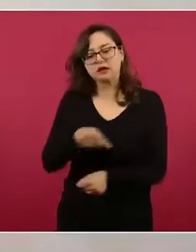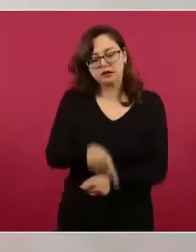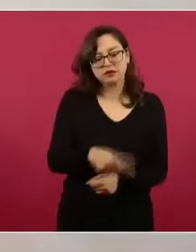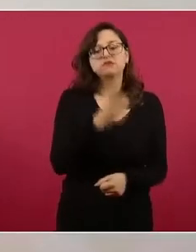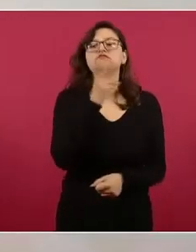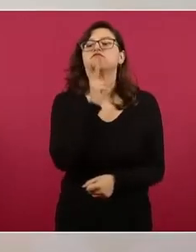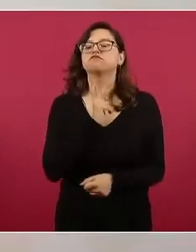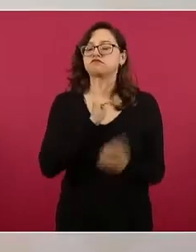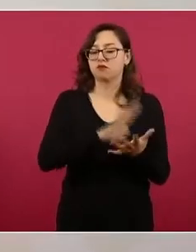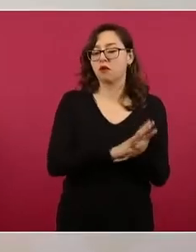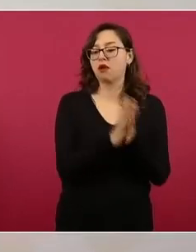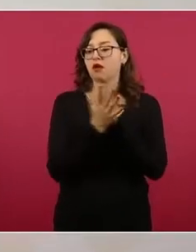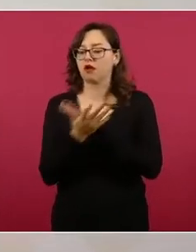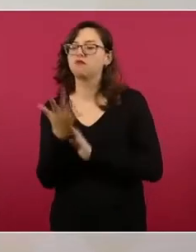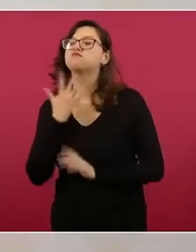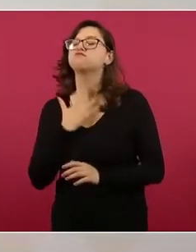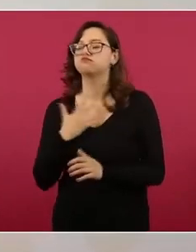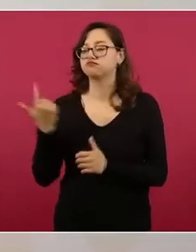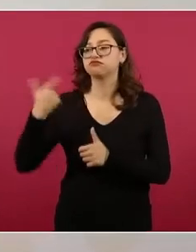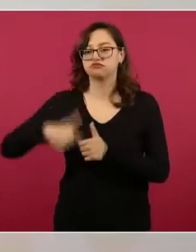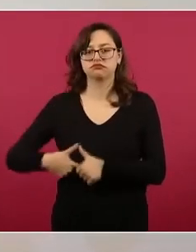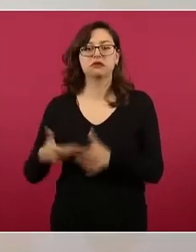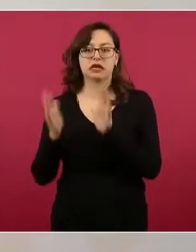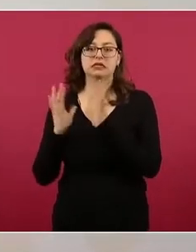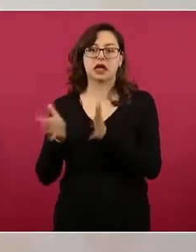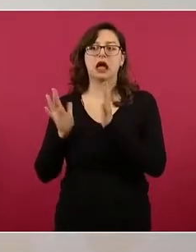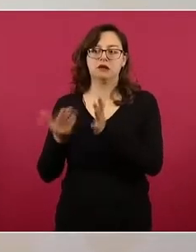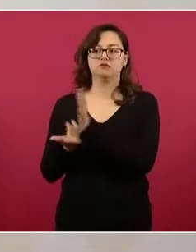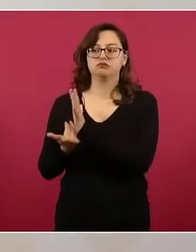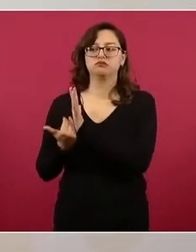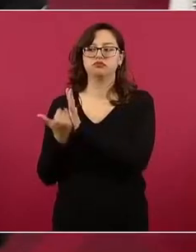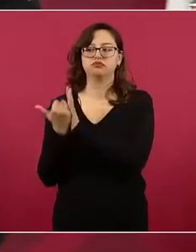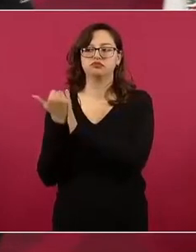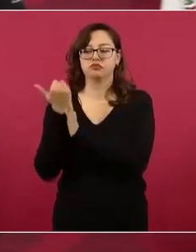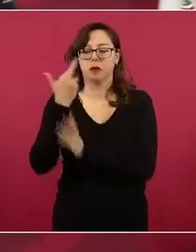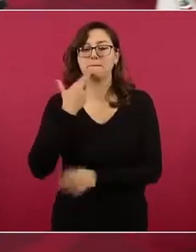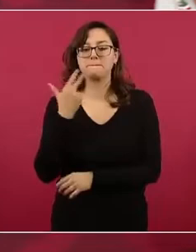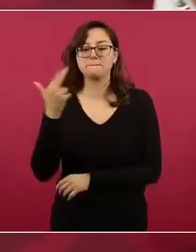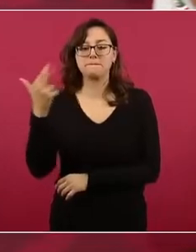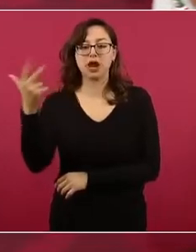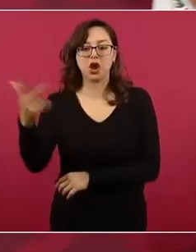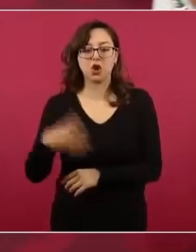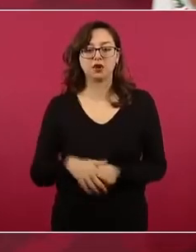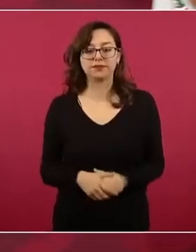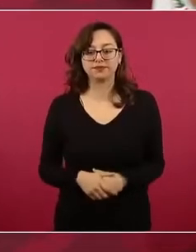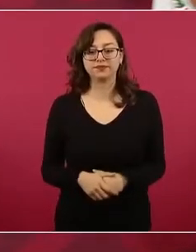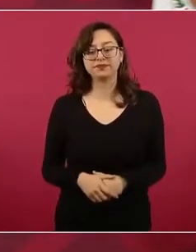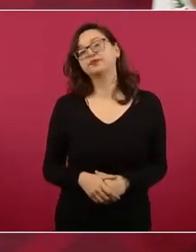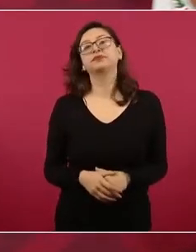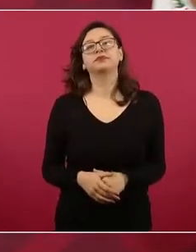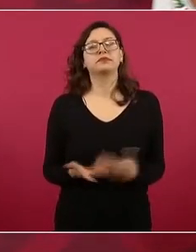las refinerías, nada más imagínense, reconfiguraron de las seis, tres